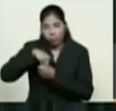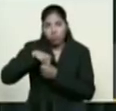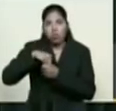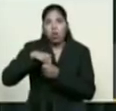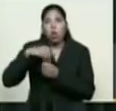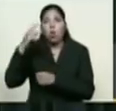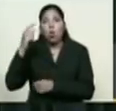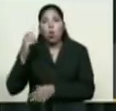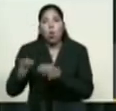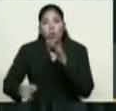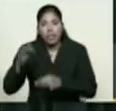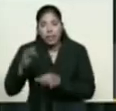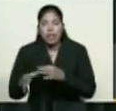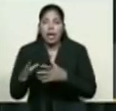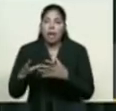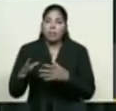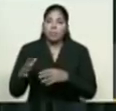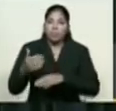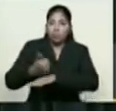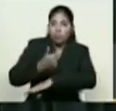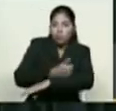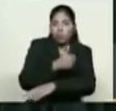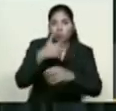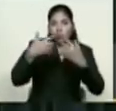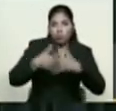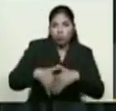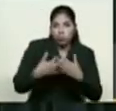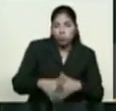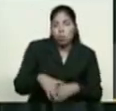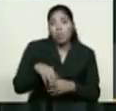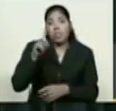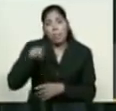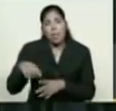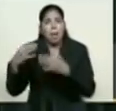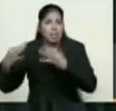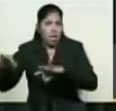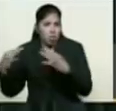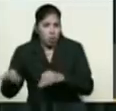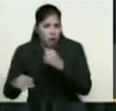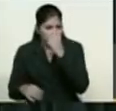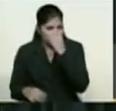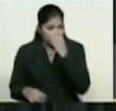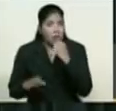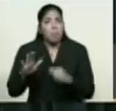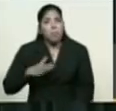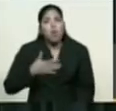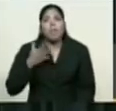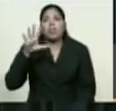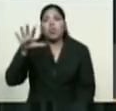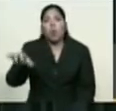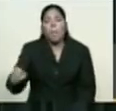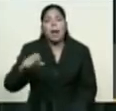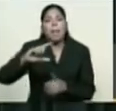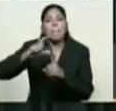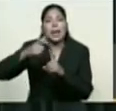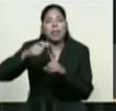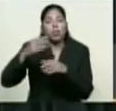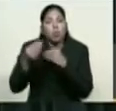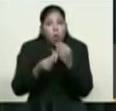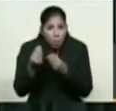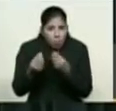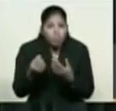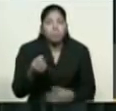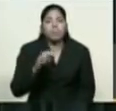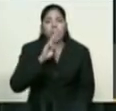naturales, es decir, empresas o cualquier persona, pueden desde este momento comprar el petro a través de la web